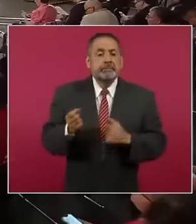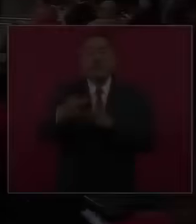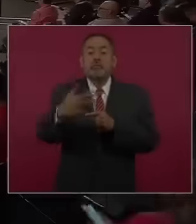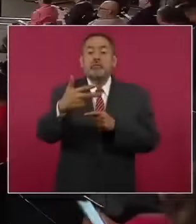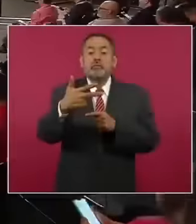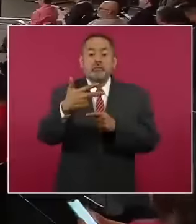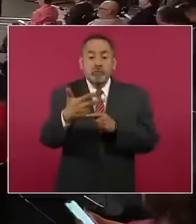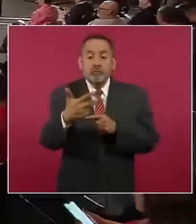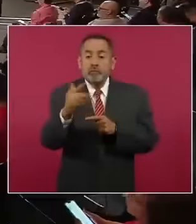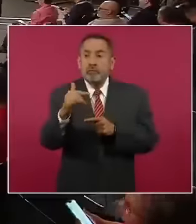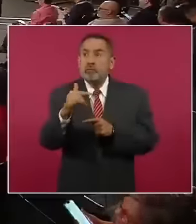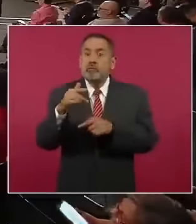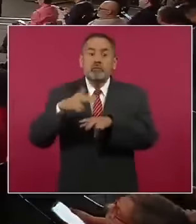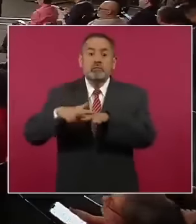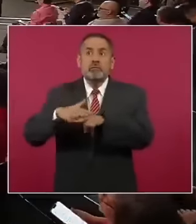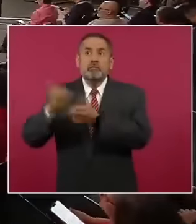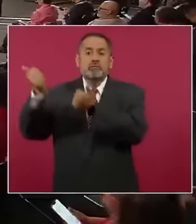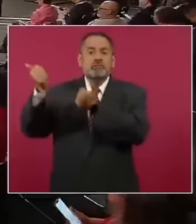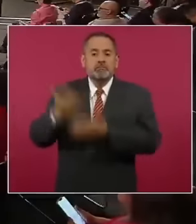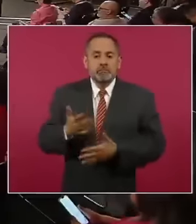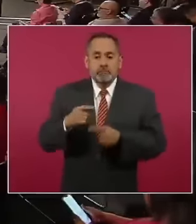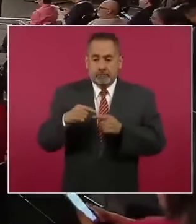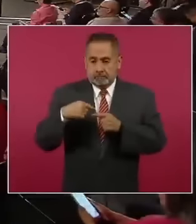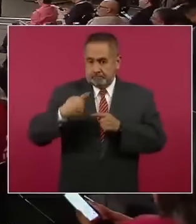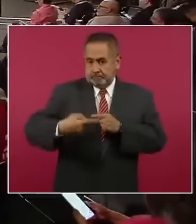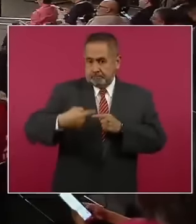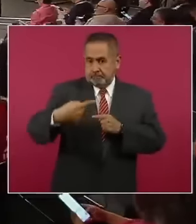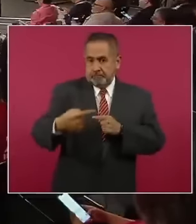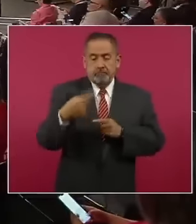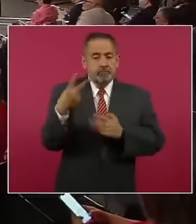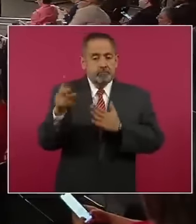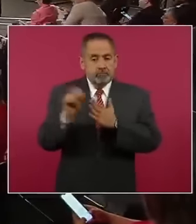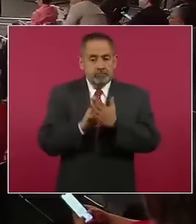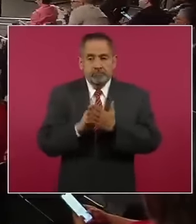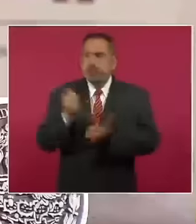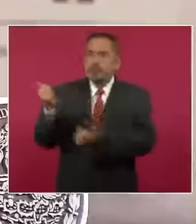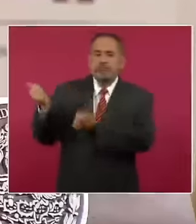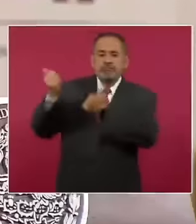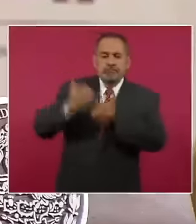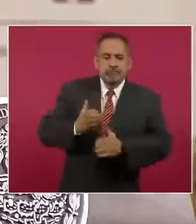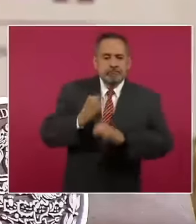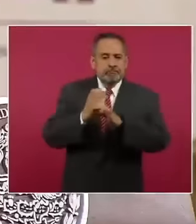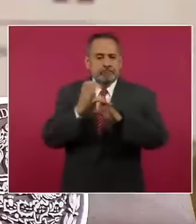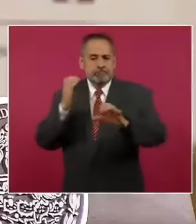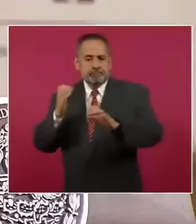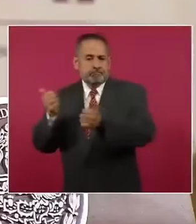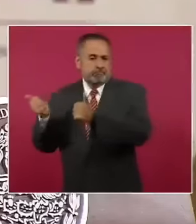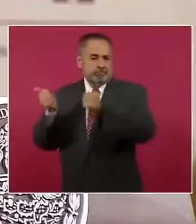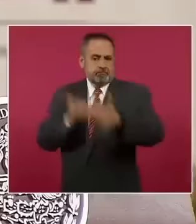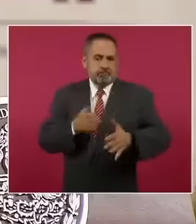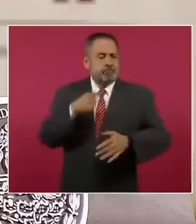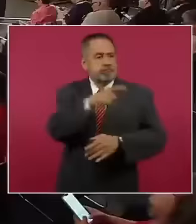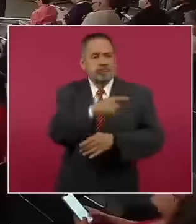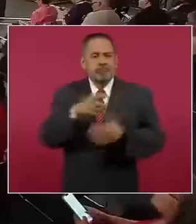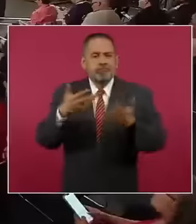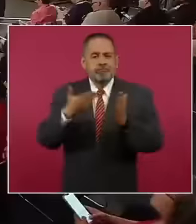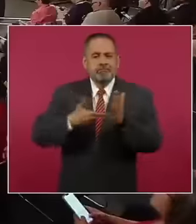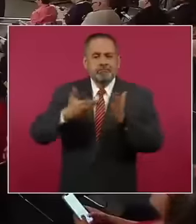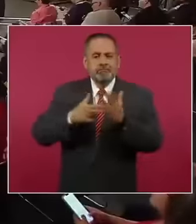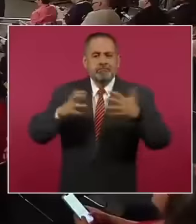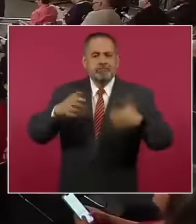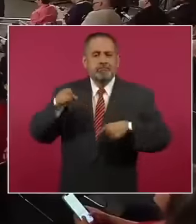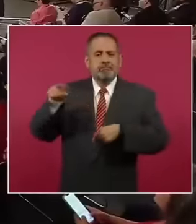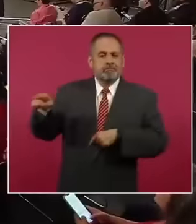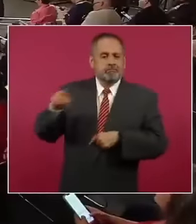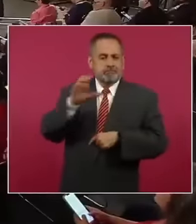pasos… En dos meses estaremos recibiendo el primer tren en el taller de Cancún y